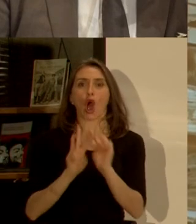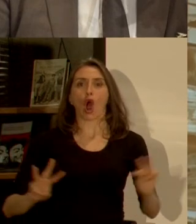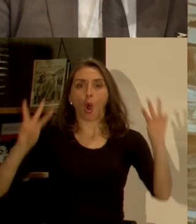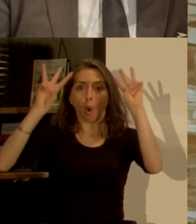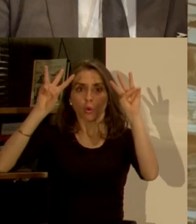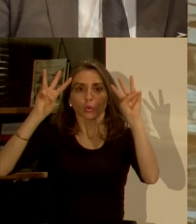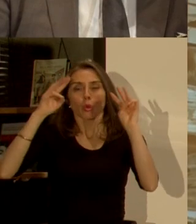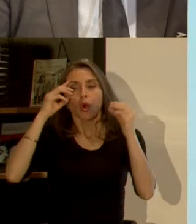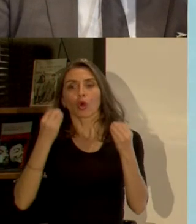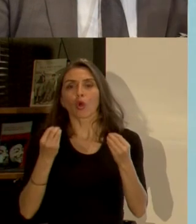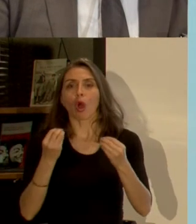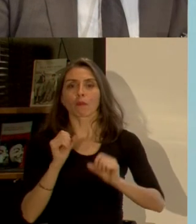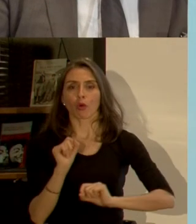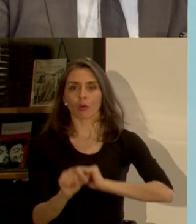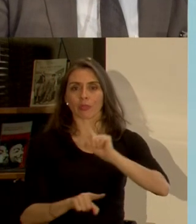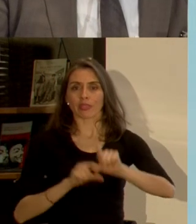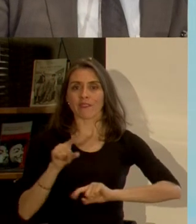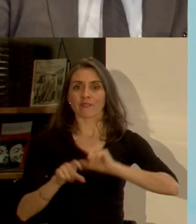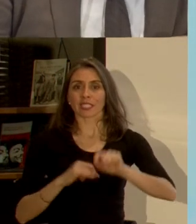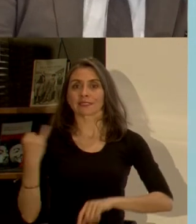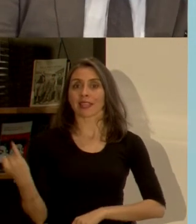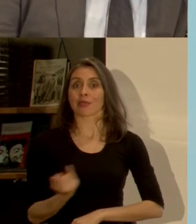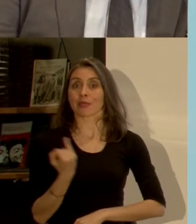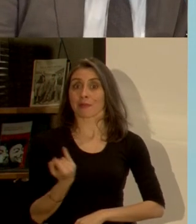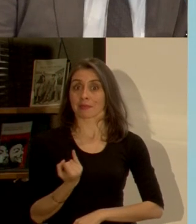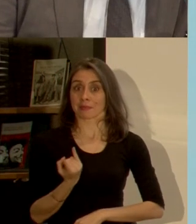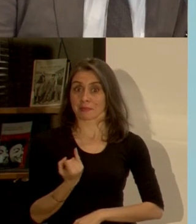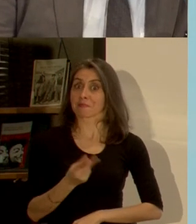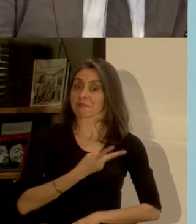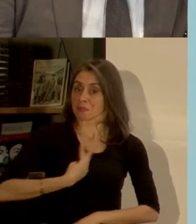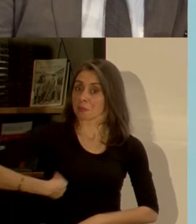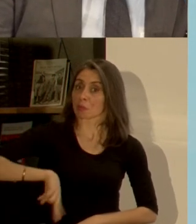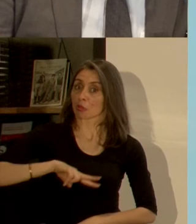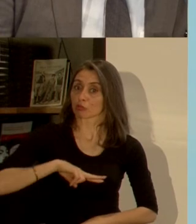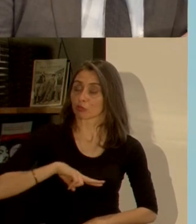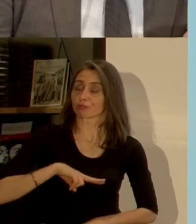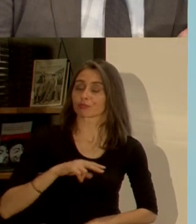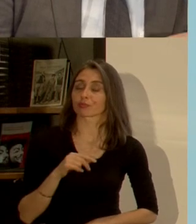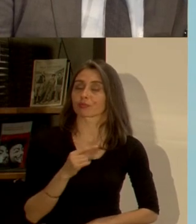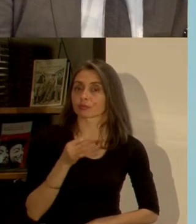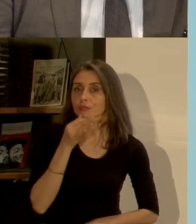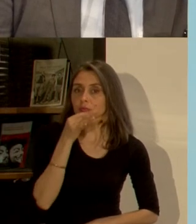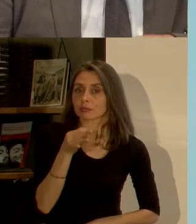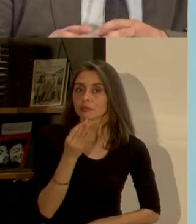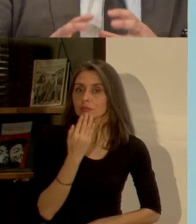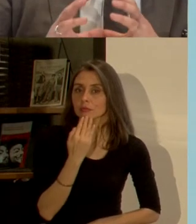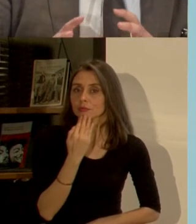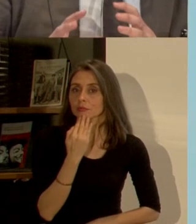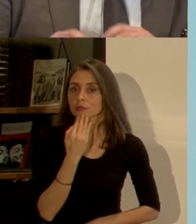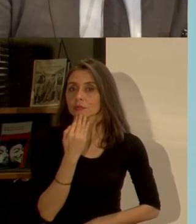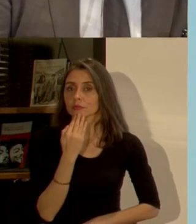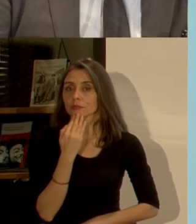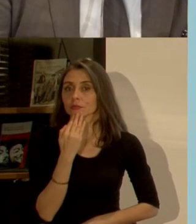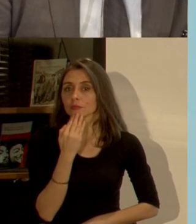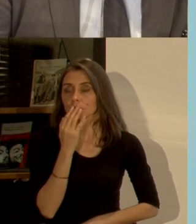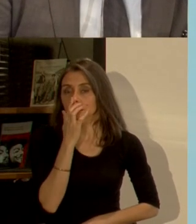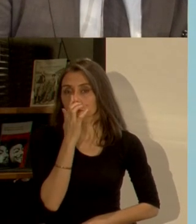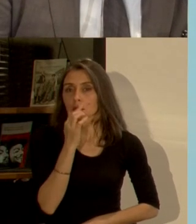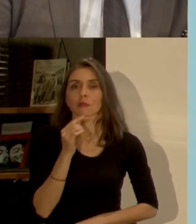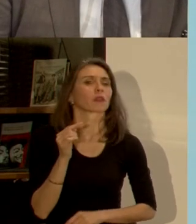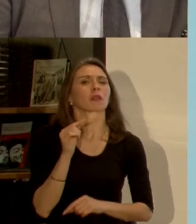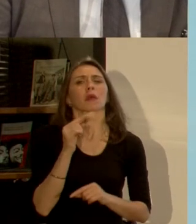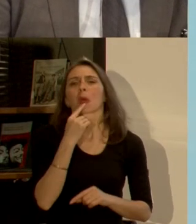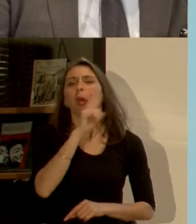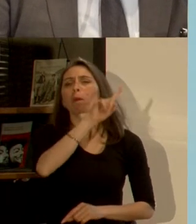la defensoría autónoma cuando nosotros hablamos también de la pregunta muy